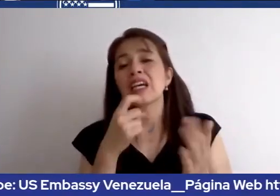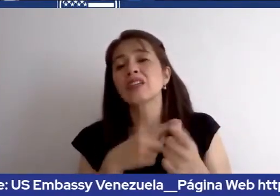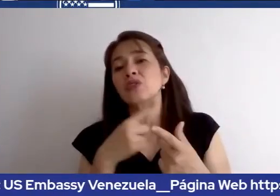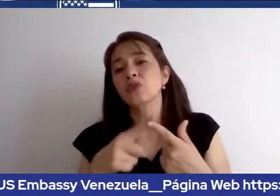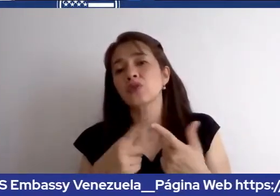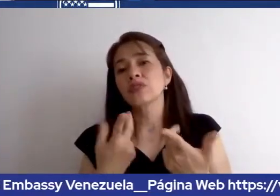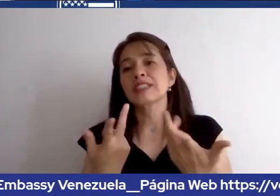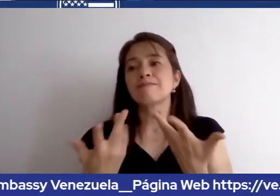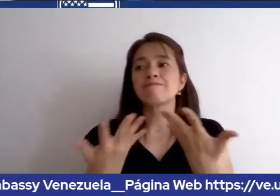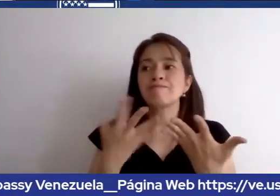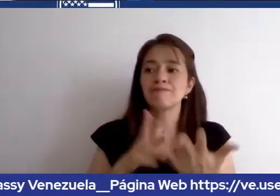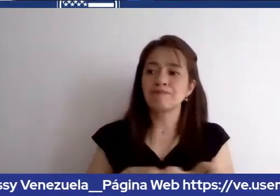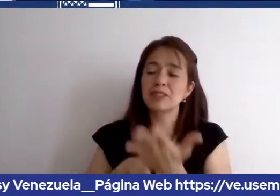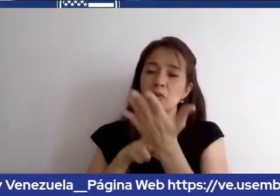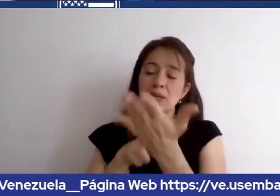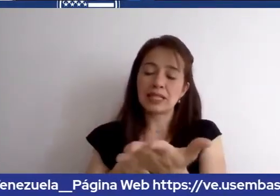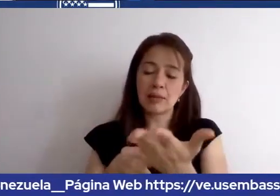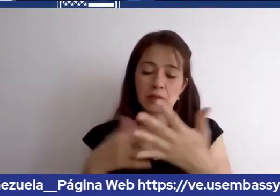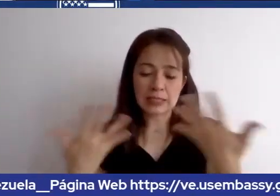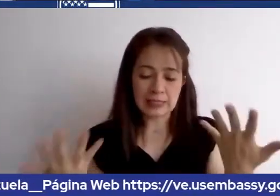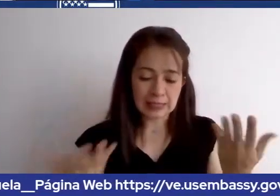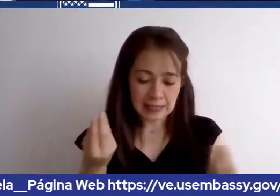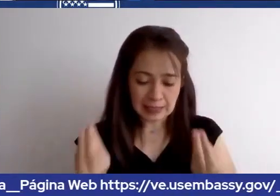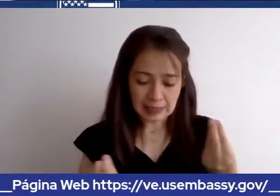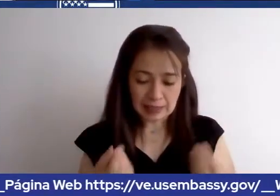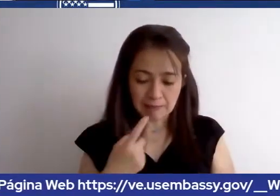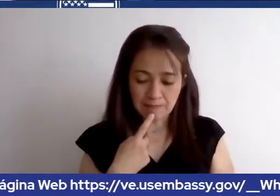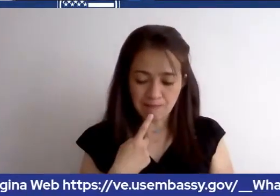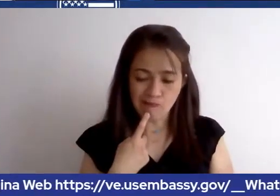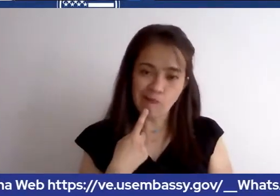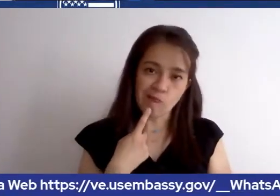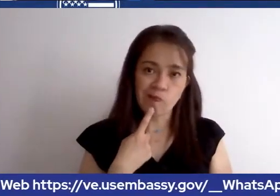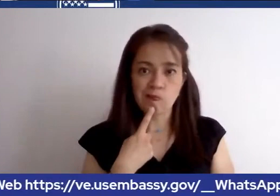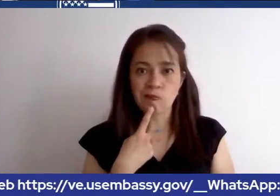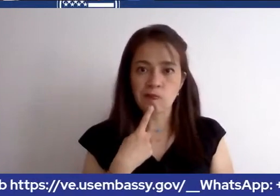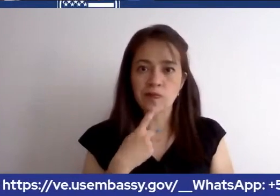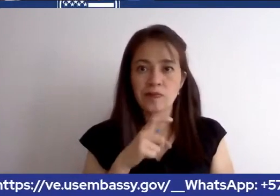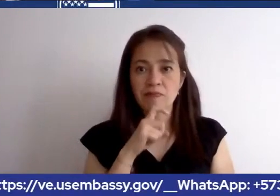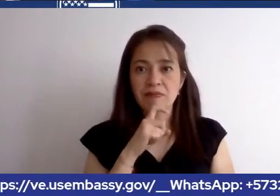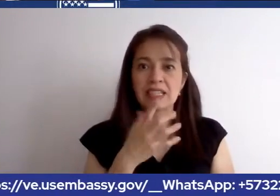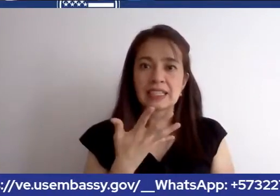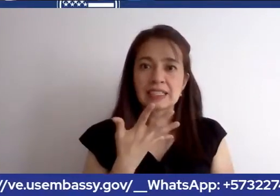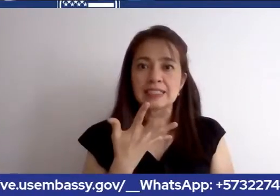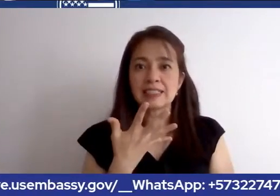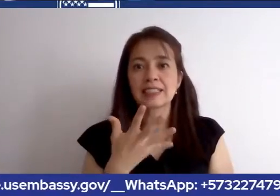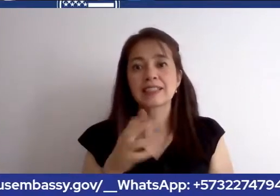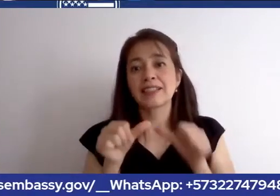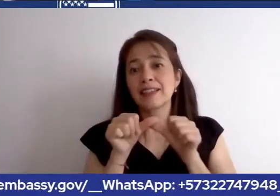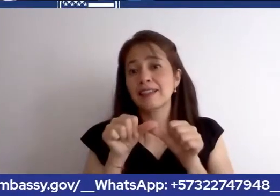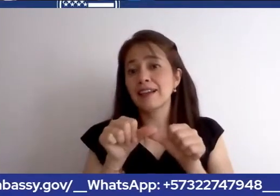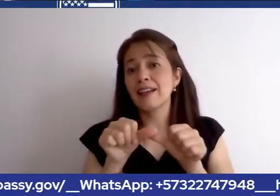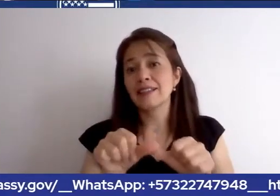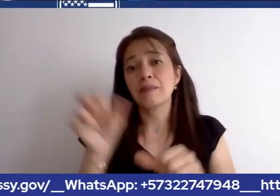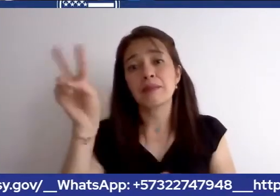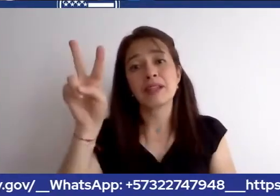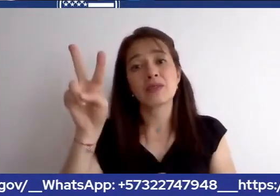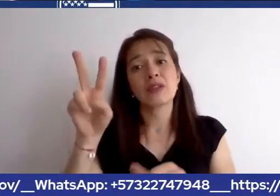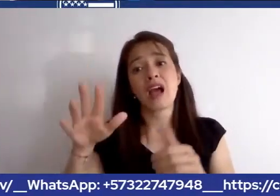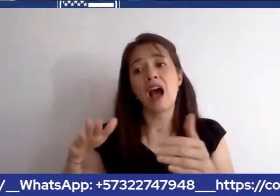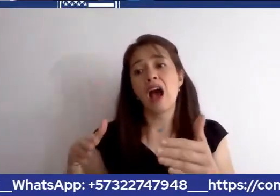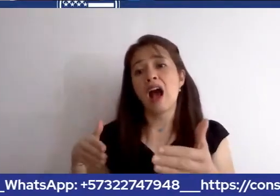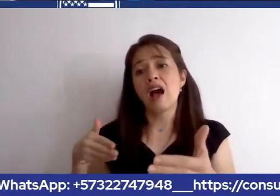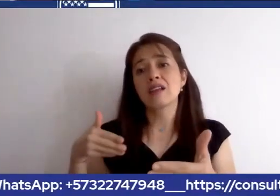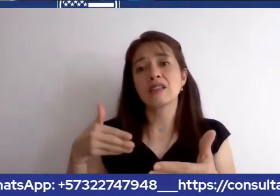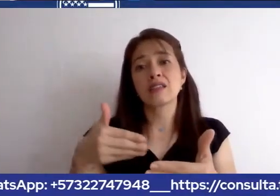quedarse en Venezuela hasta un punto de